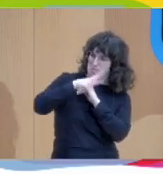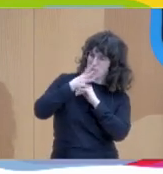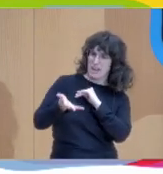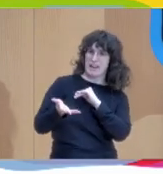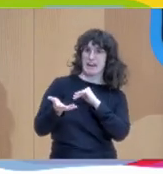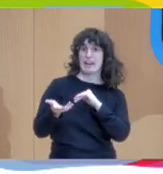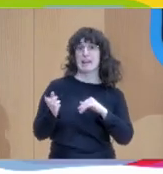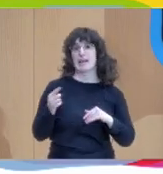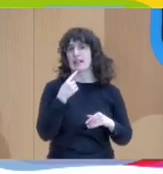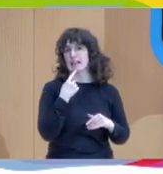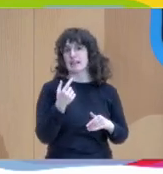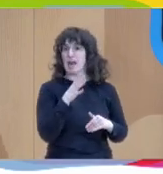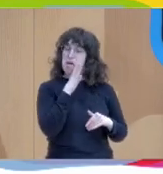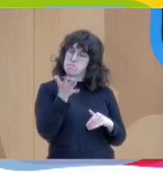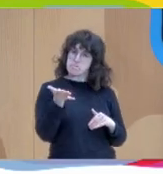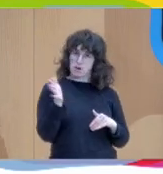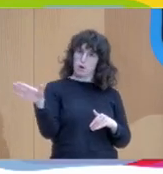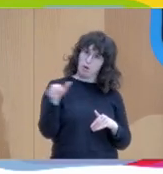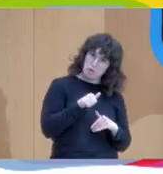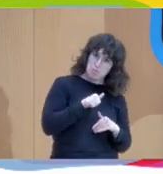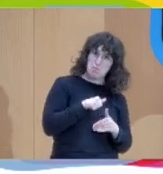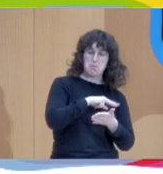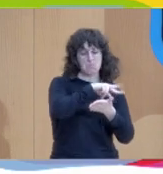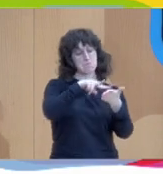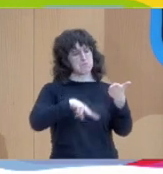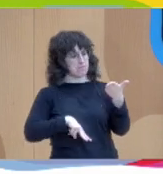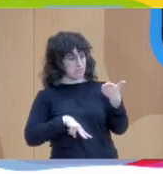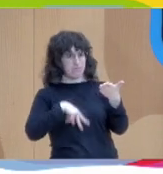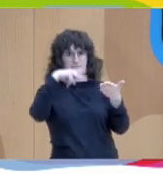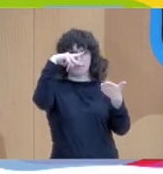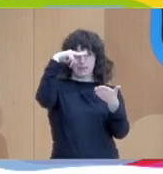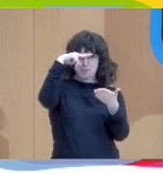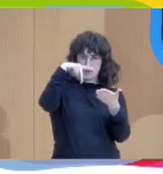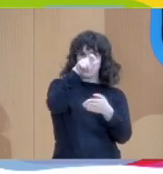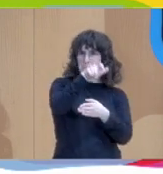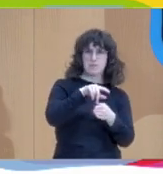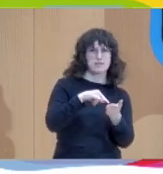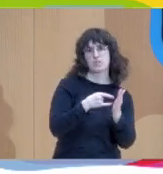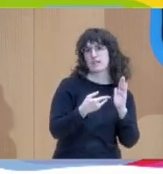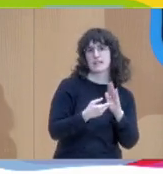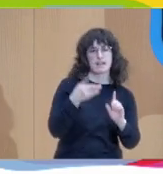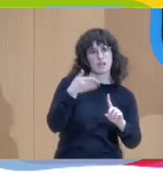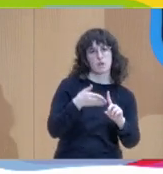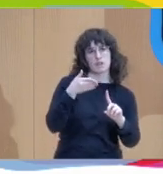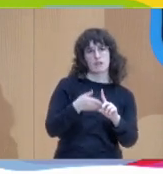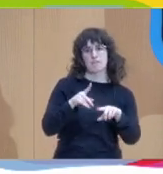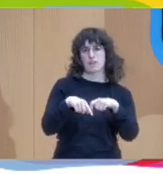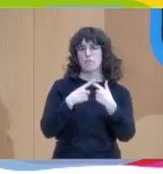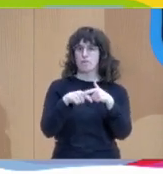haber recibido la invitación y leer la preocupación que su técnico de intervención familiar había redactado.